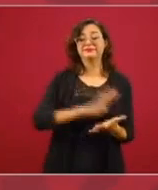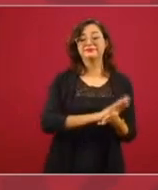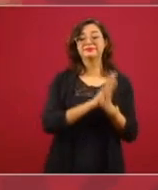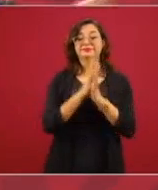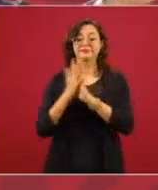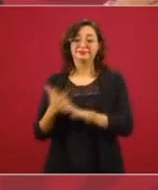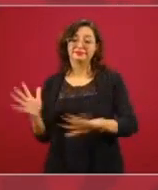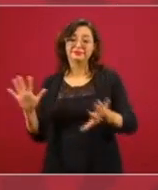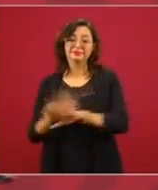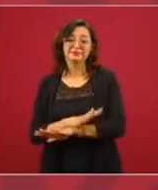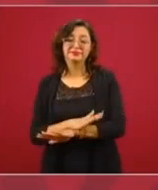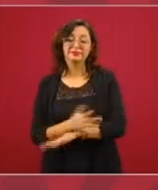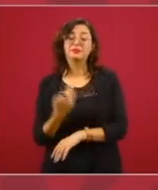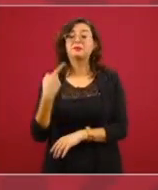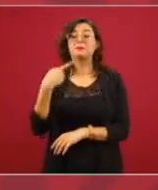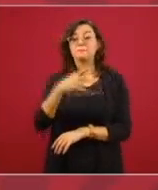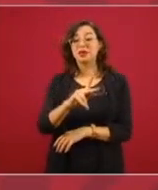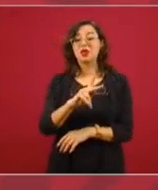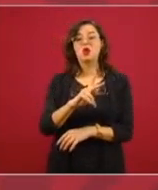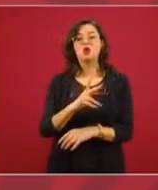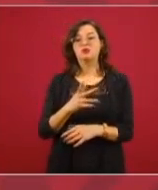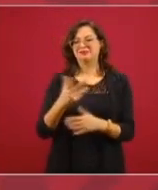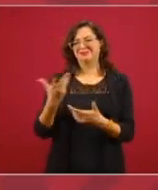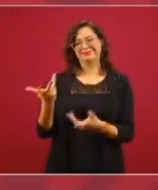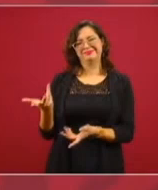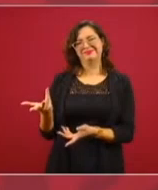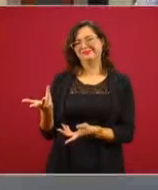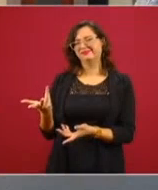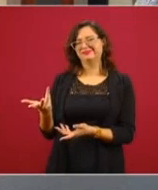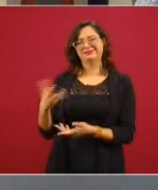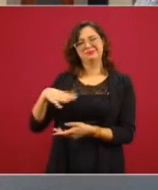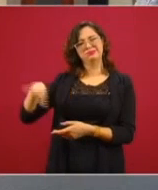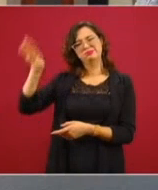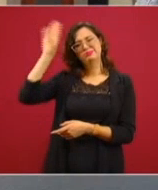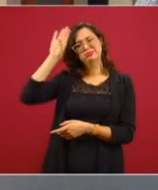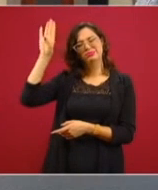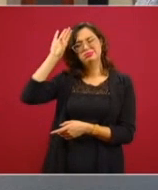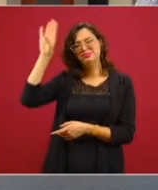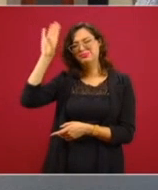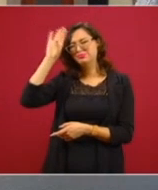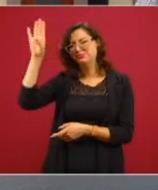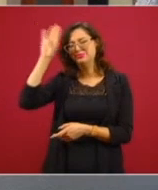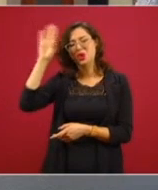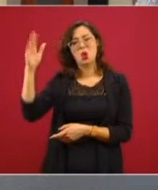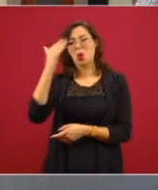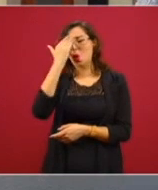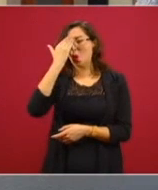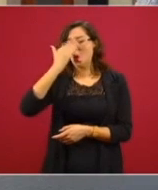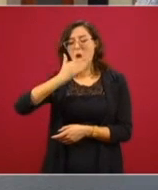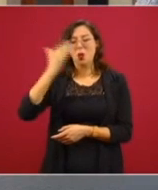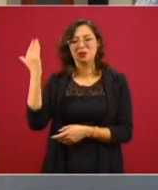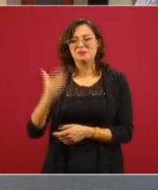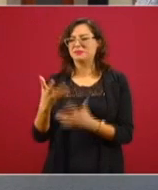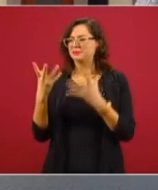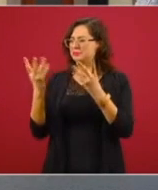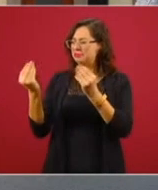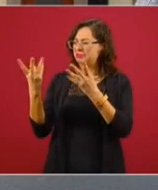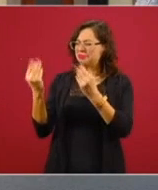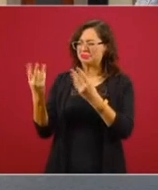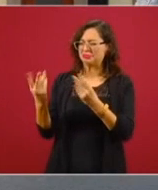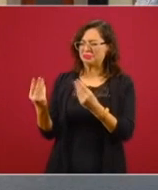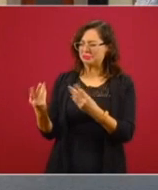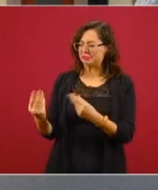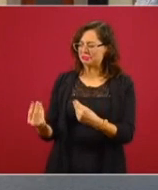Pero aparte de eso, que es mucho, mucho, mucho, mucho, mucho, porque es enseñanza,